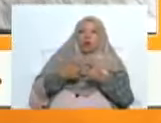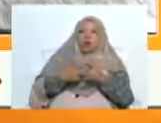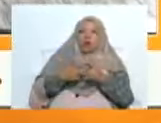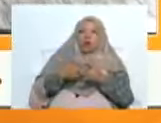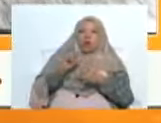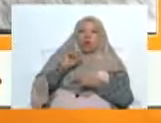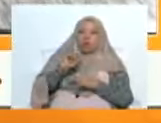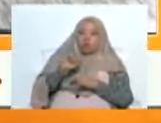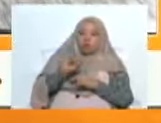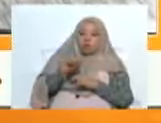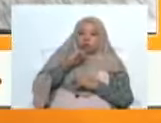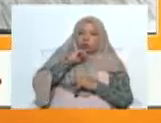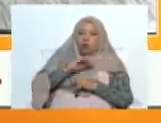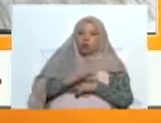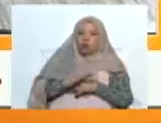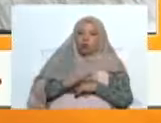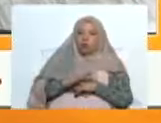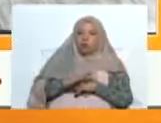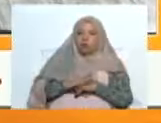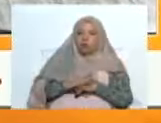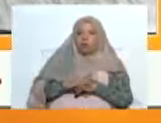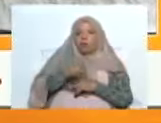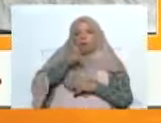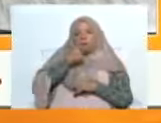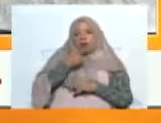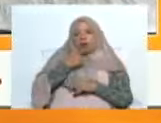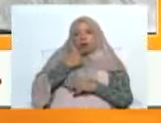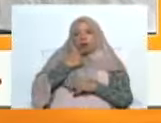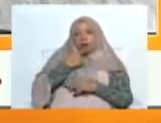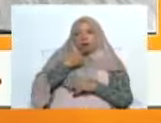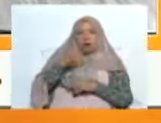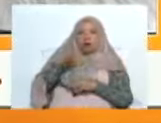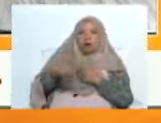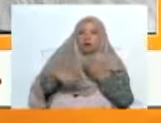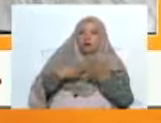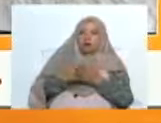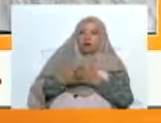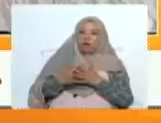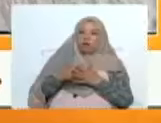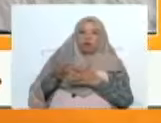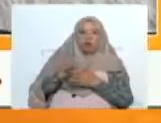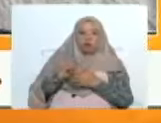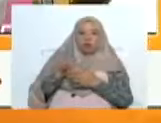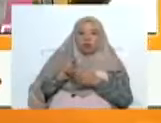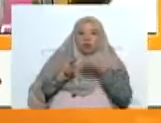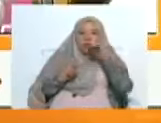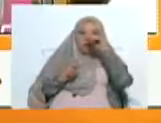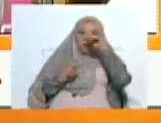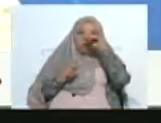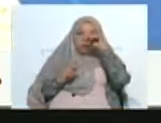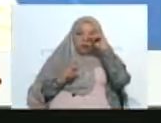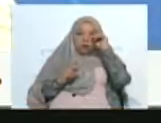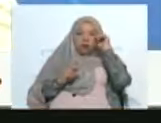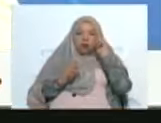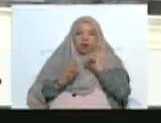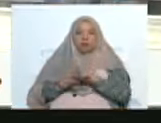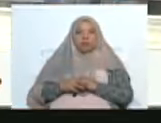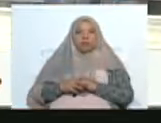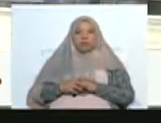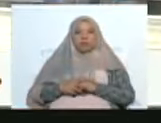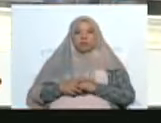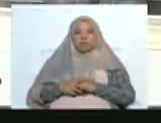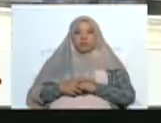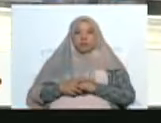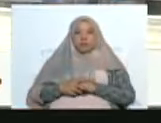este punto histórico y hermoso en el que estamos hoy, que es celebrar esta postulación de Venezuela ante la UNESCO. Marco, y antes de ir